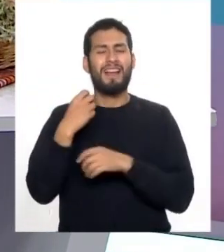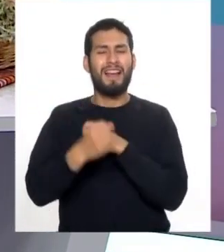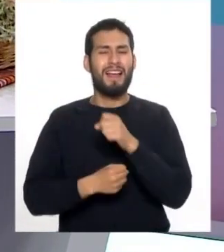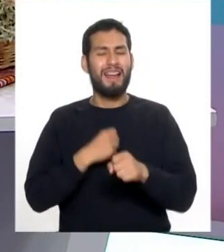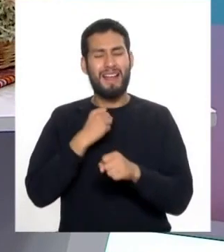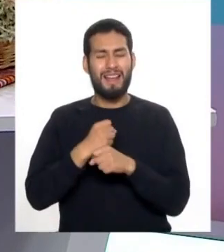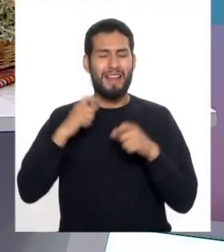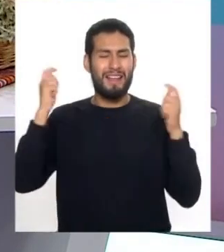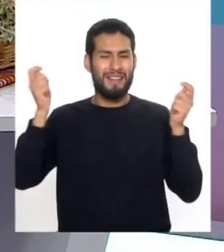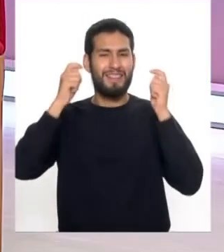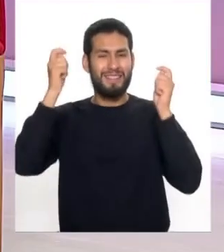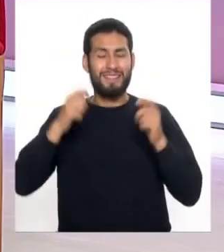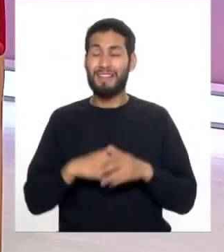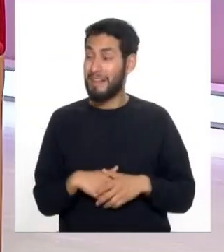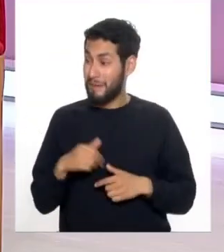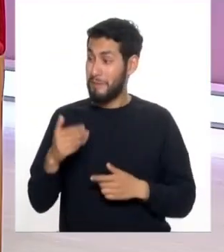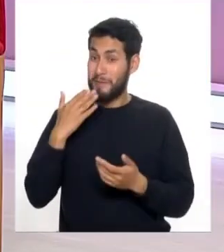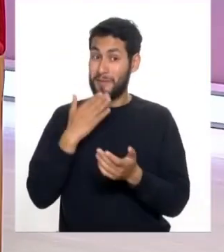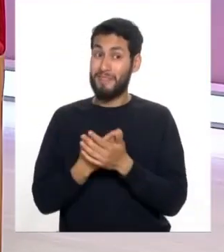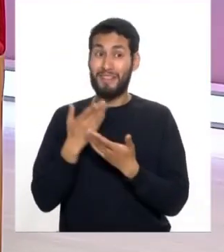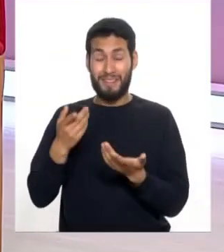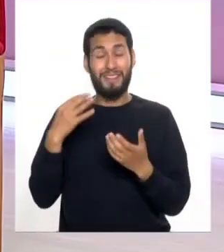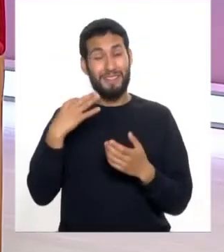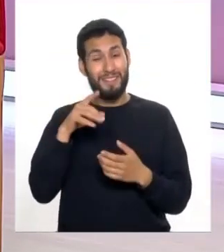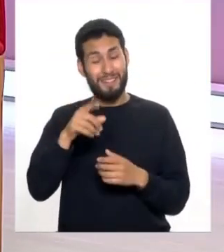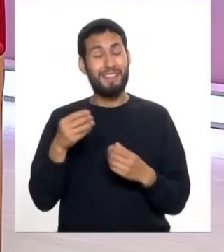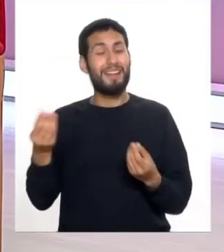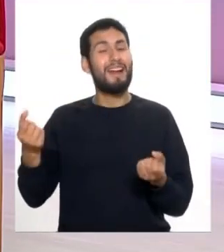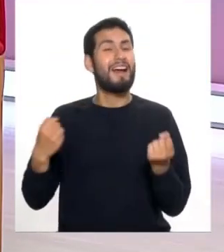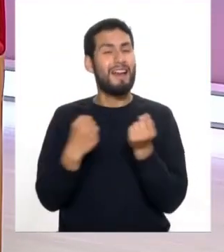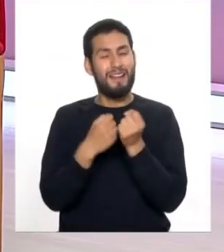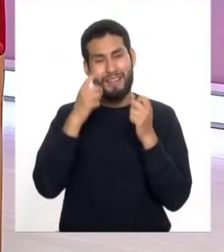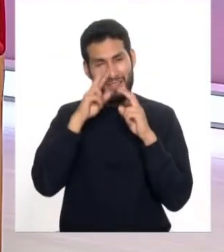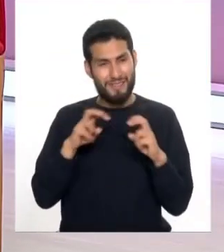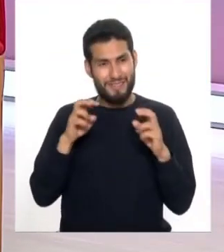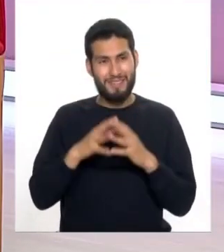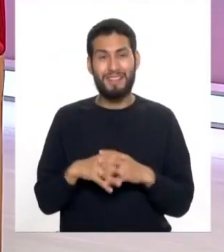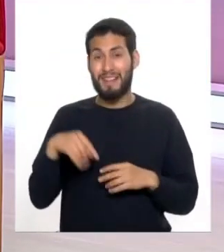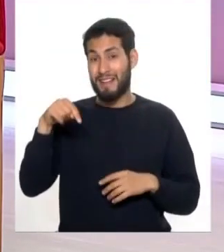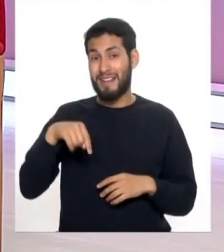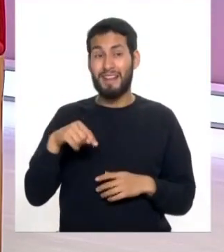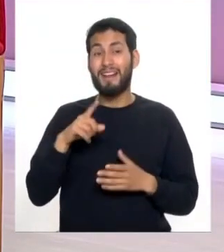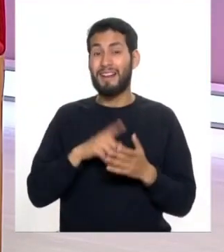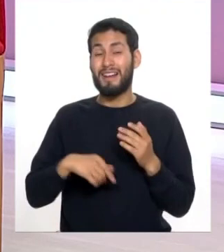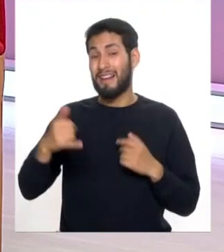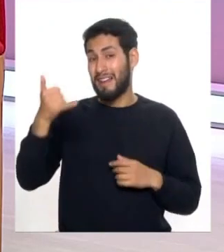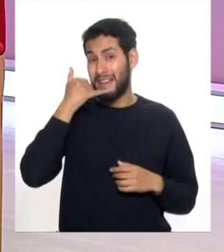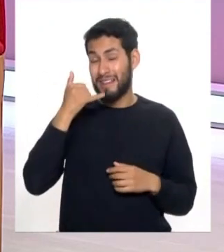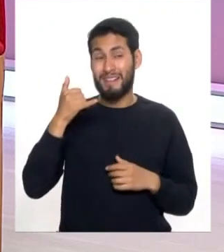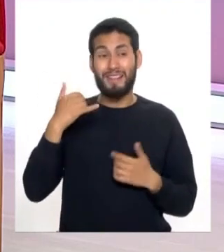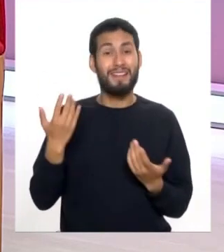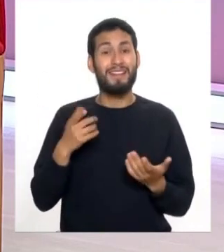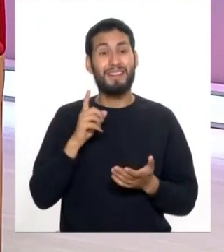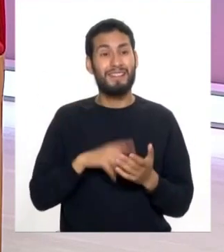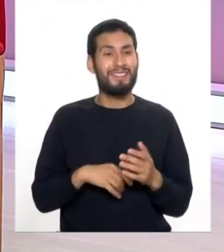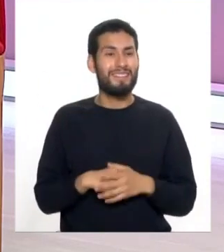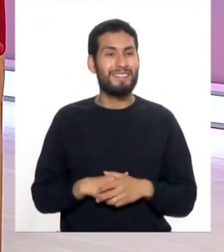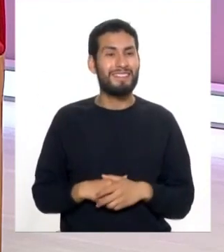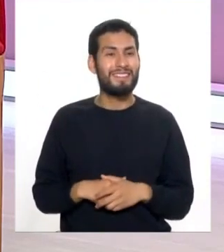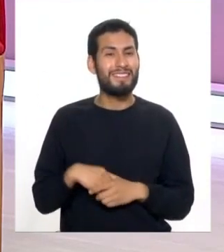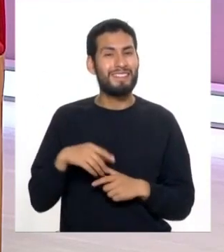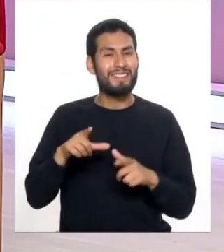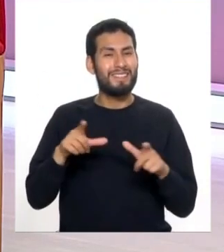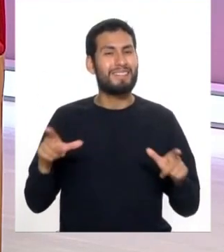un abrazo para todos ustedes y muchas gracias por siempre contribuir con la investigación y ya tenemos una llamada más estamos